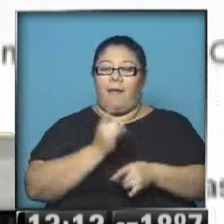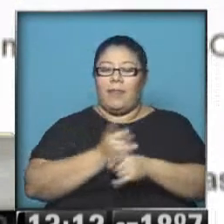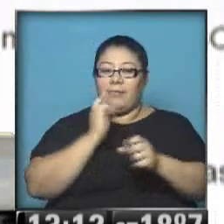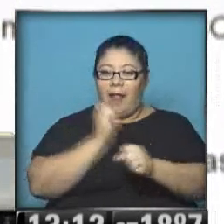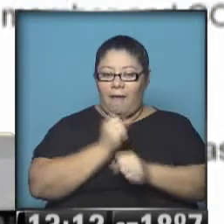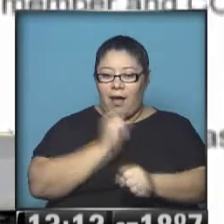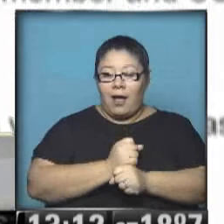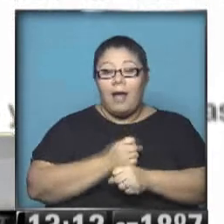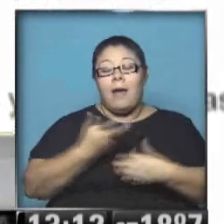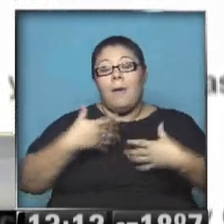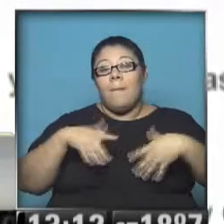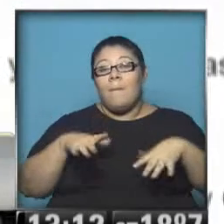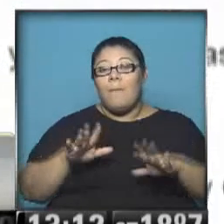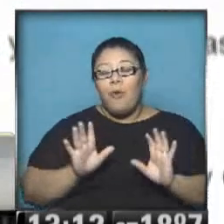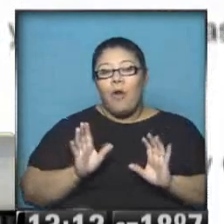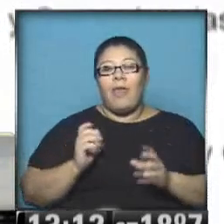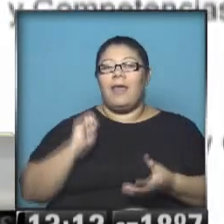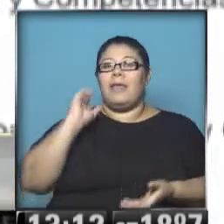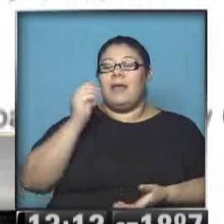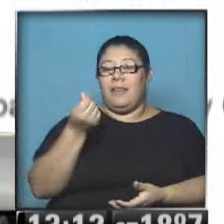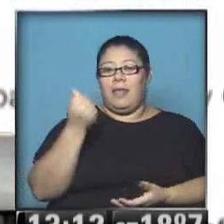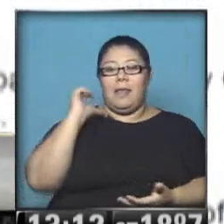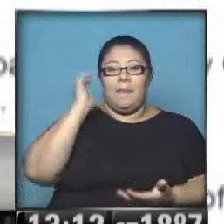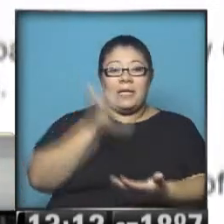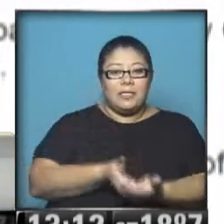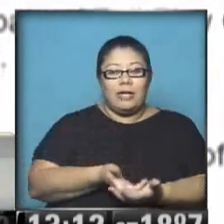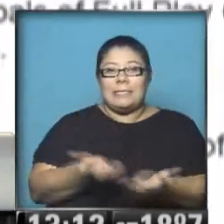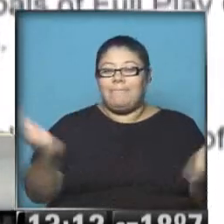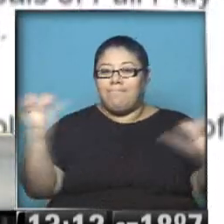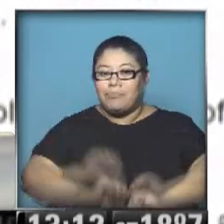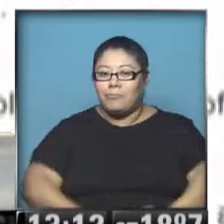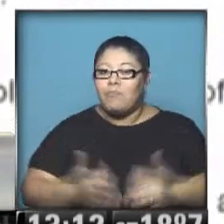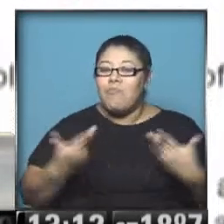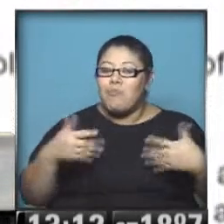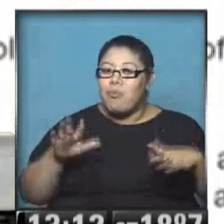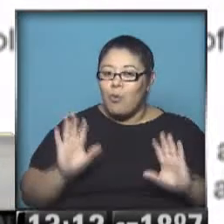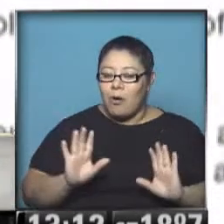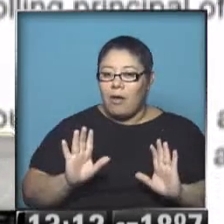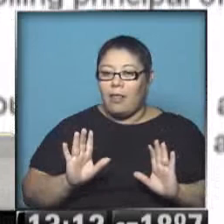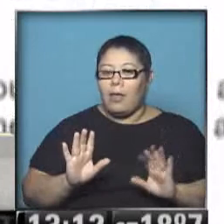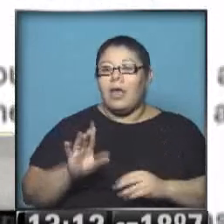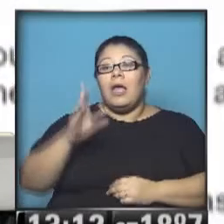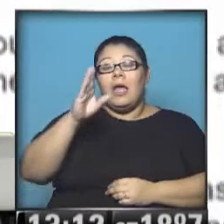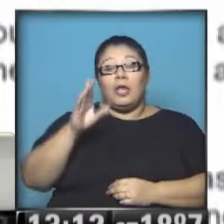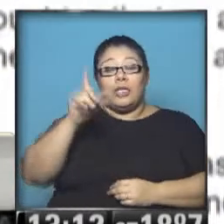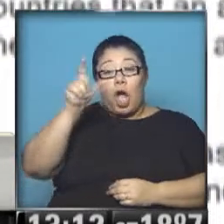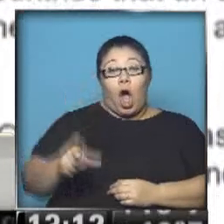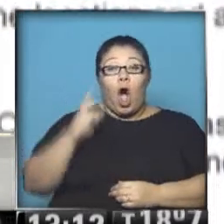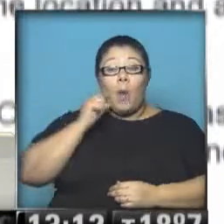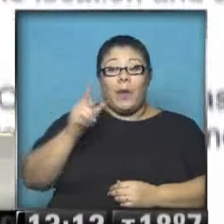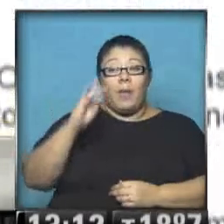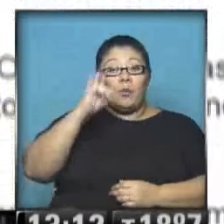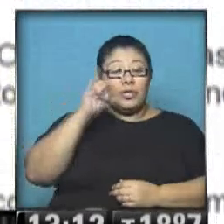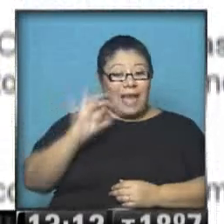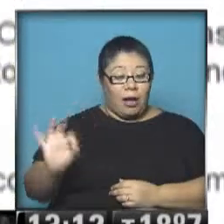de gran manera sus inversiones. Está, literalmente, despedido Bursaco de torneos y competencias.